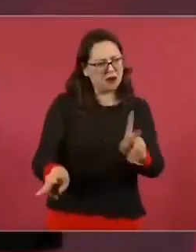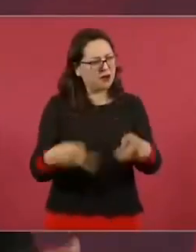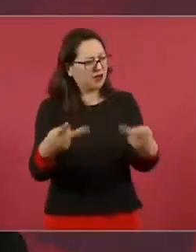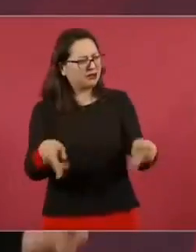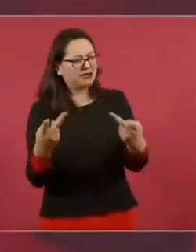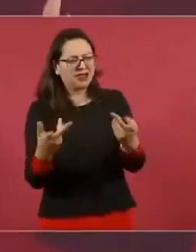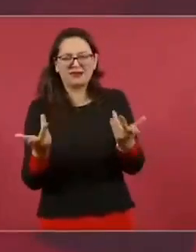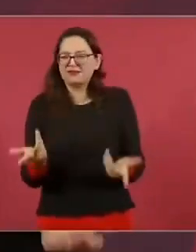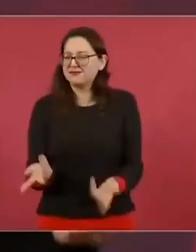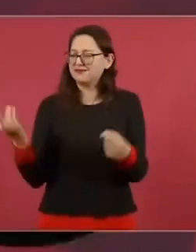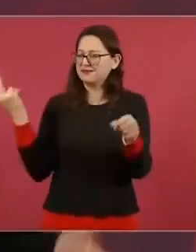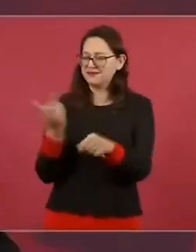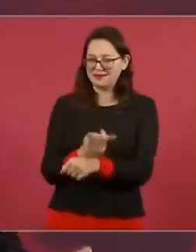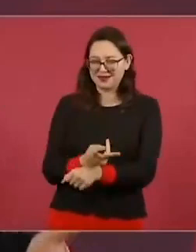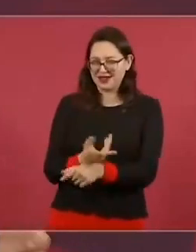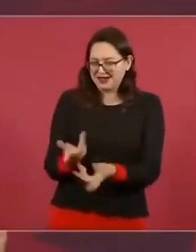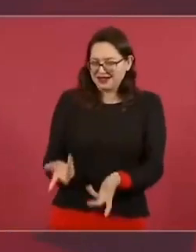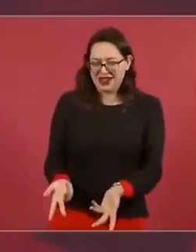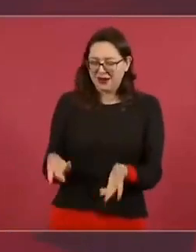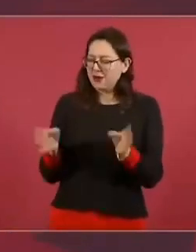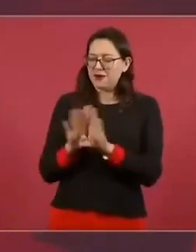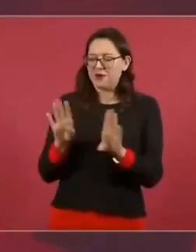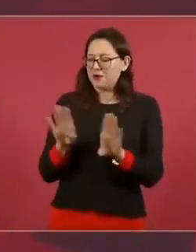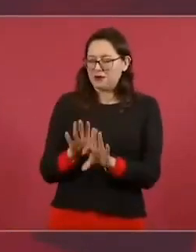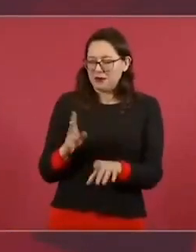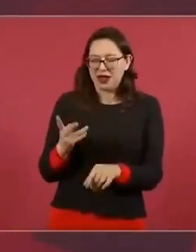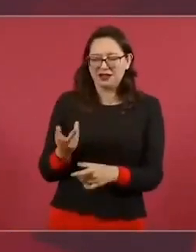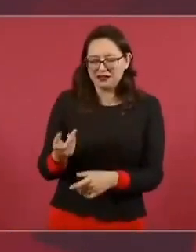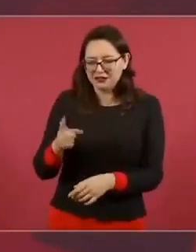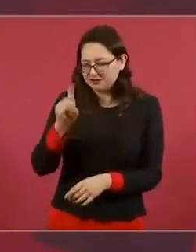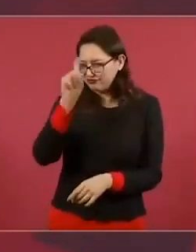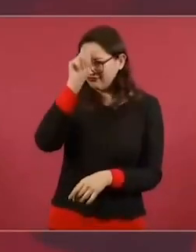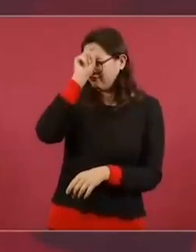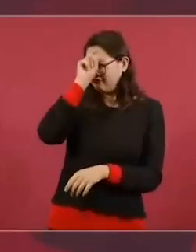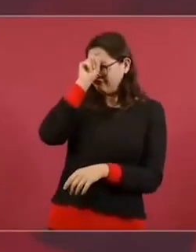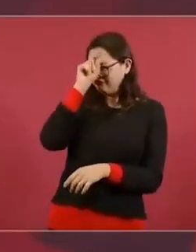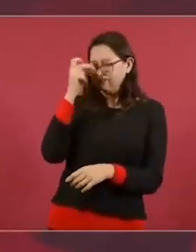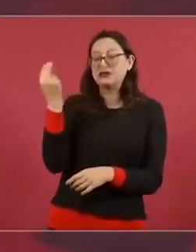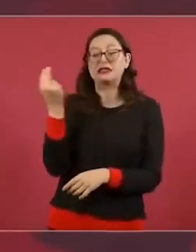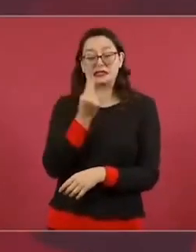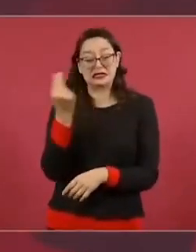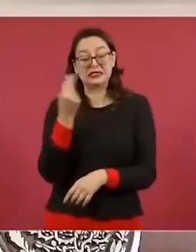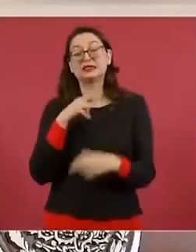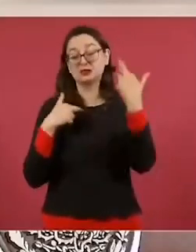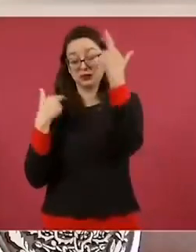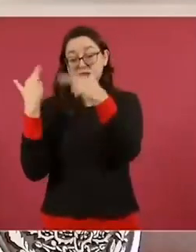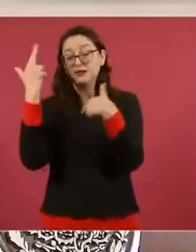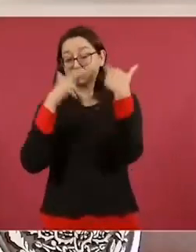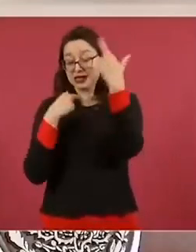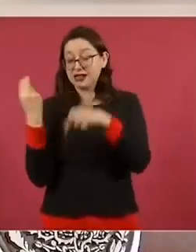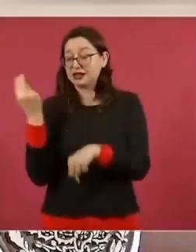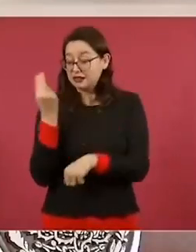Habría que analizarlo